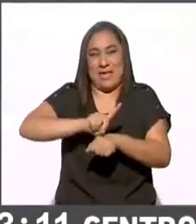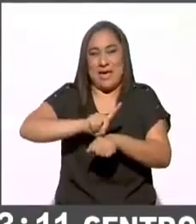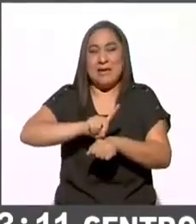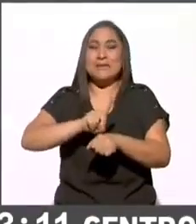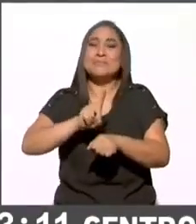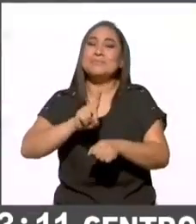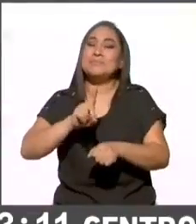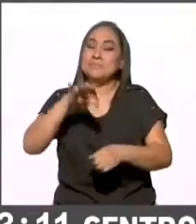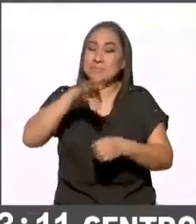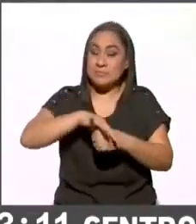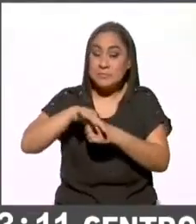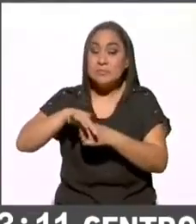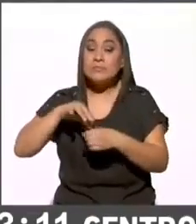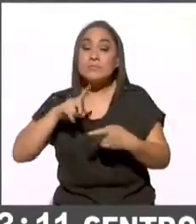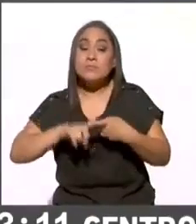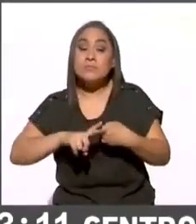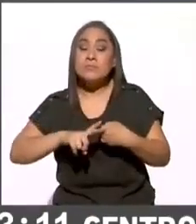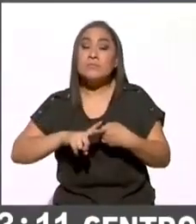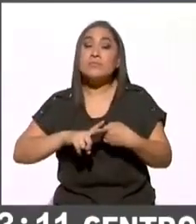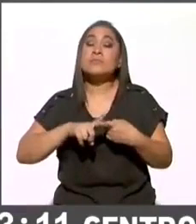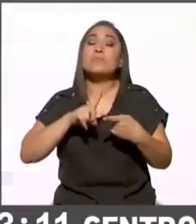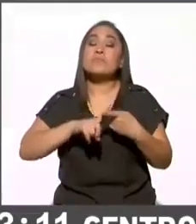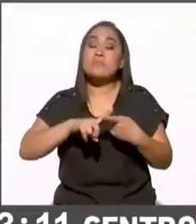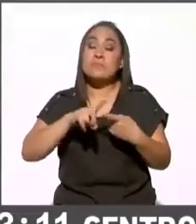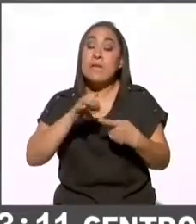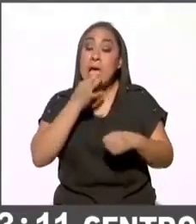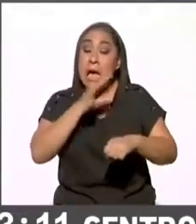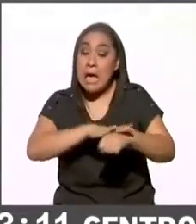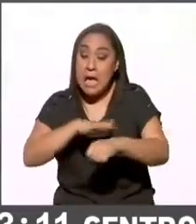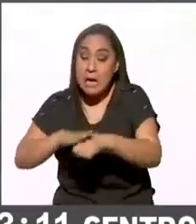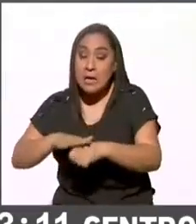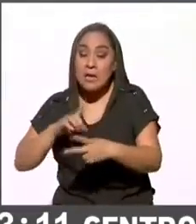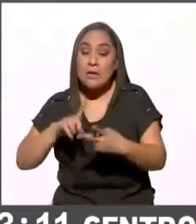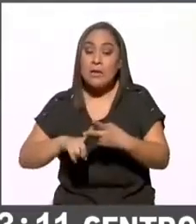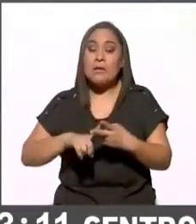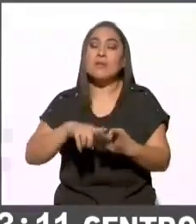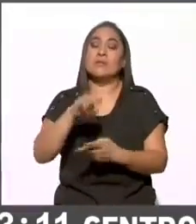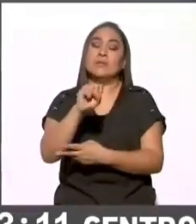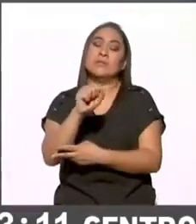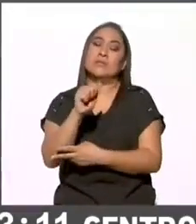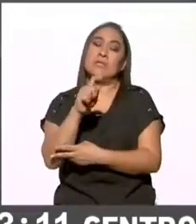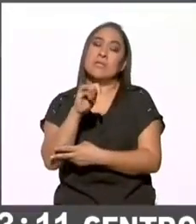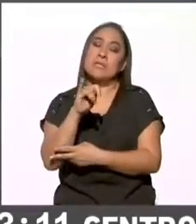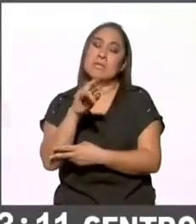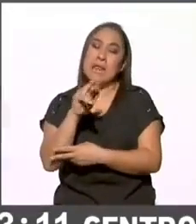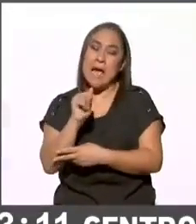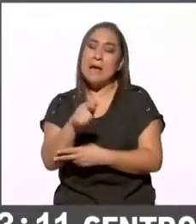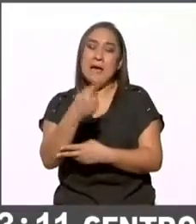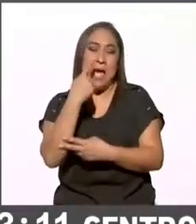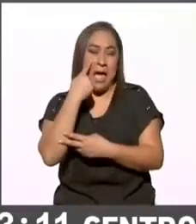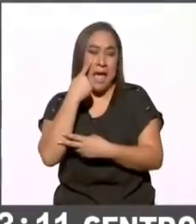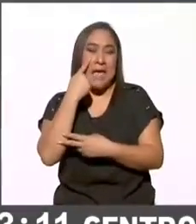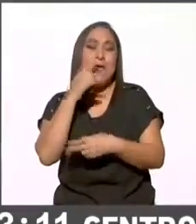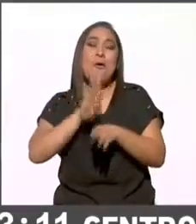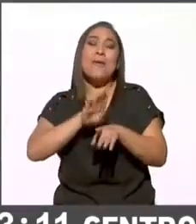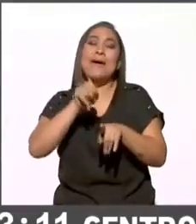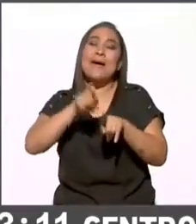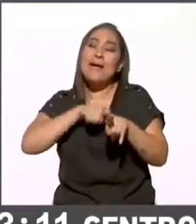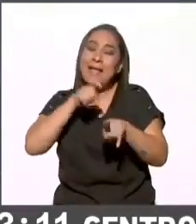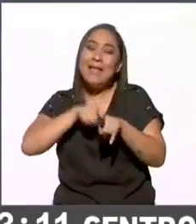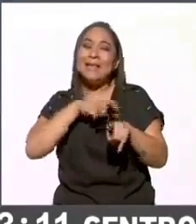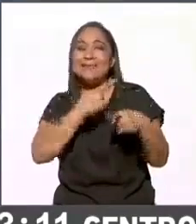Una era alerta y una era sátira, que además seguramente las sátiras muchas las pudieron ver en sus cuentas de memes favoritas.